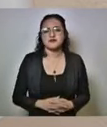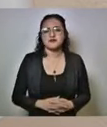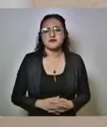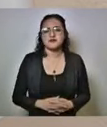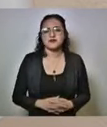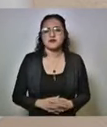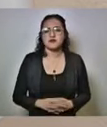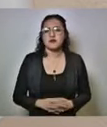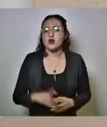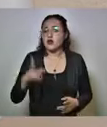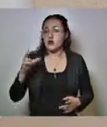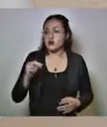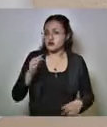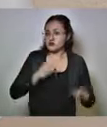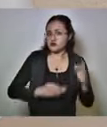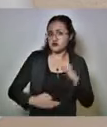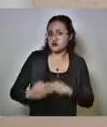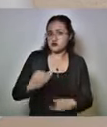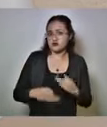no de manera general